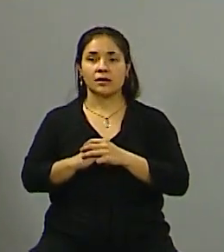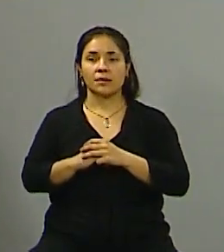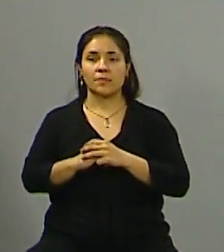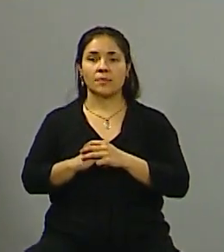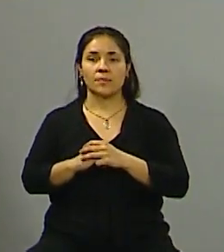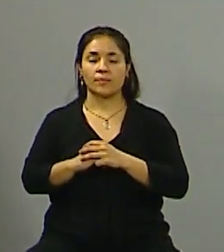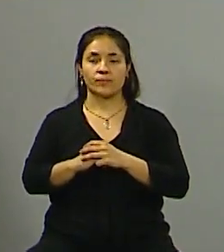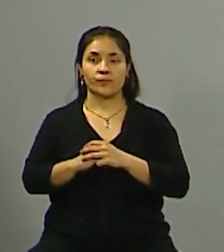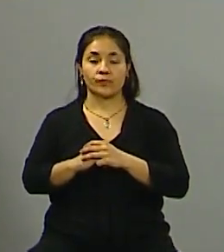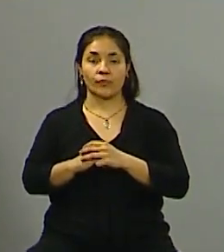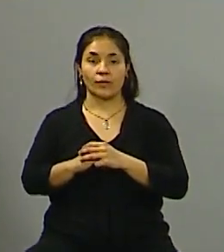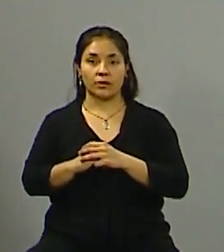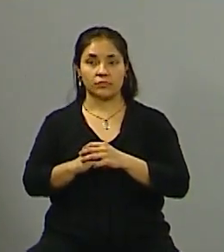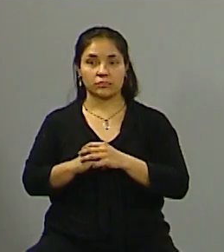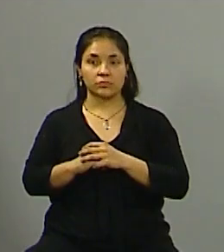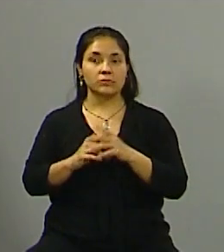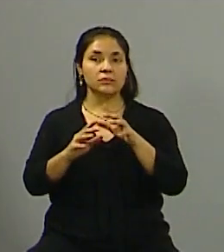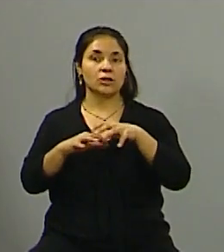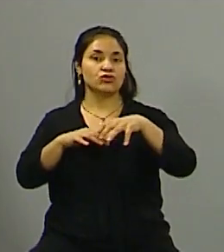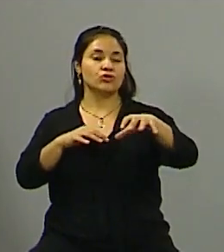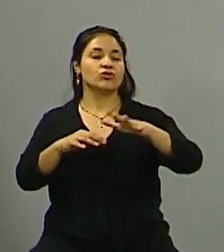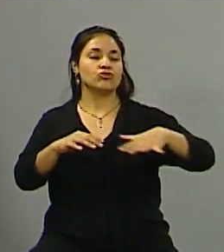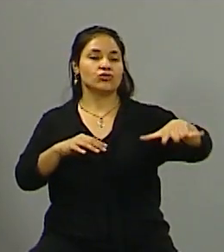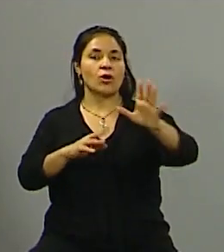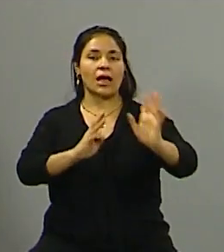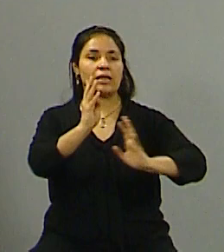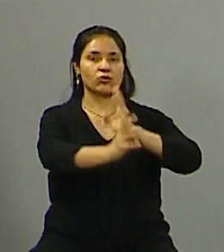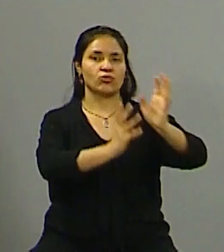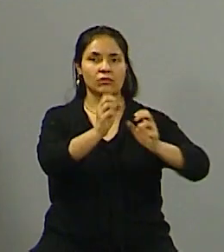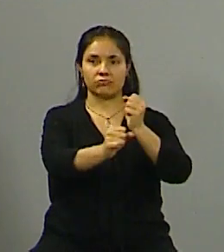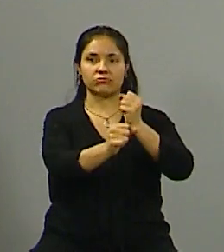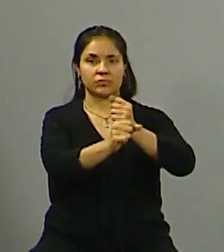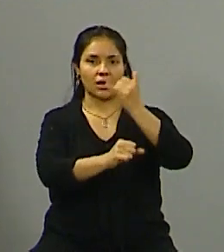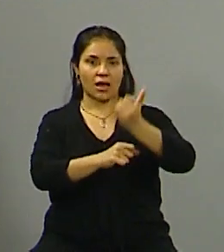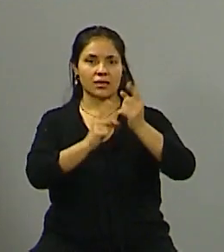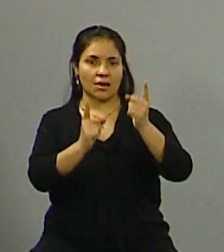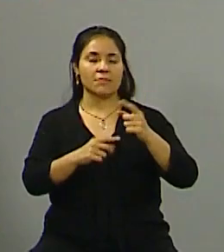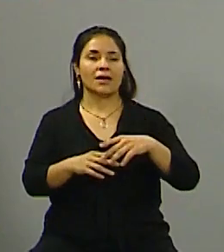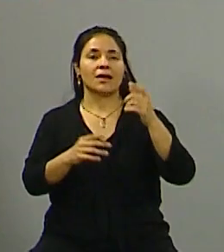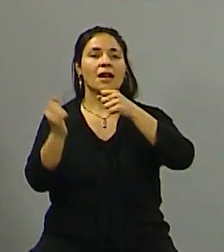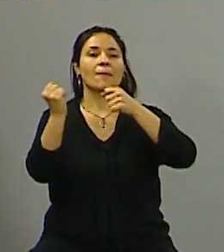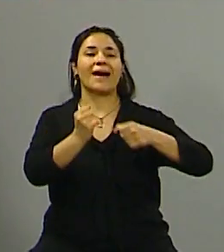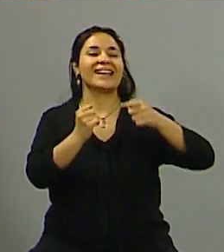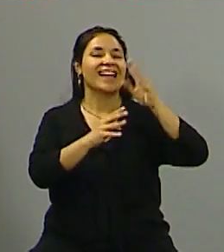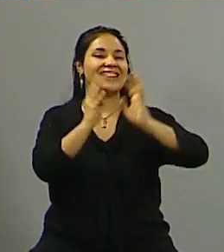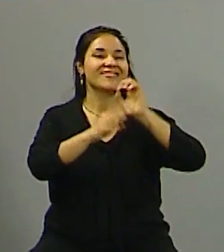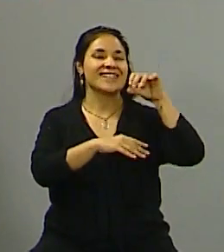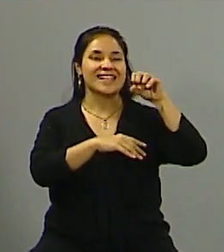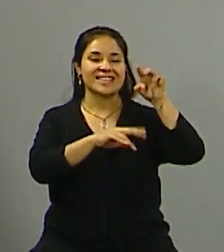tenés todo lo que es una zona industrial que está super explotada, que tiene que ver con el parque industrial del departamento de la acera